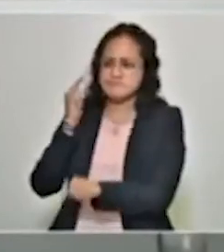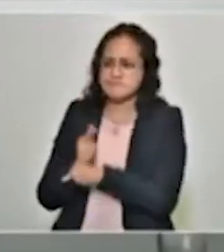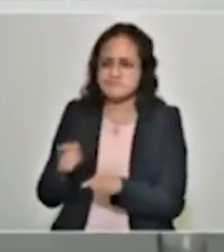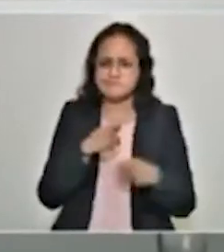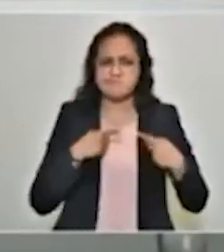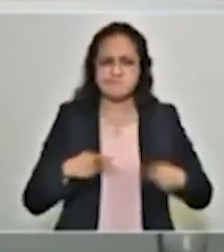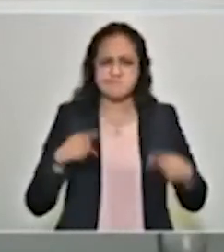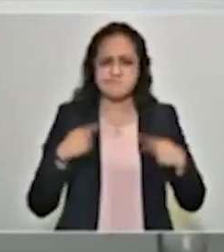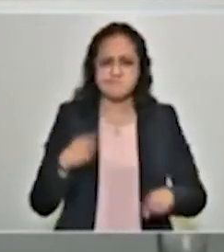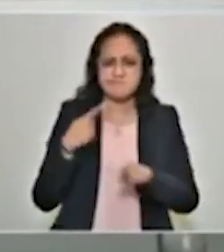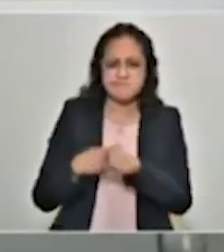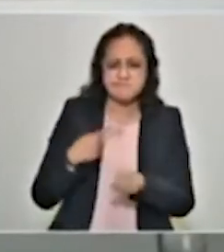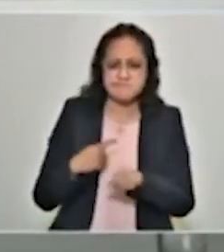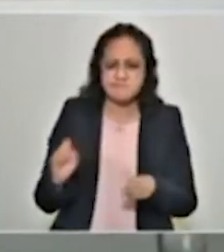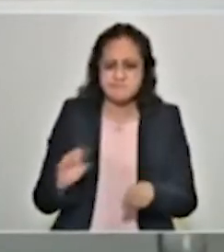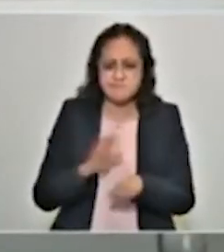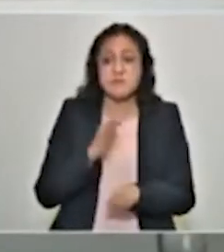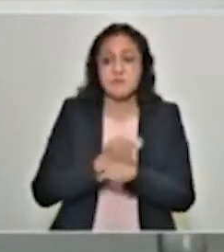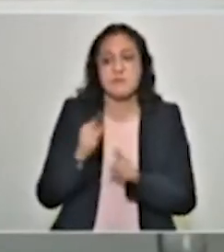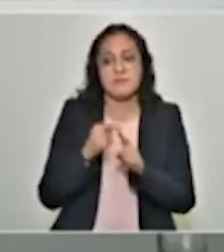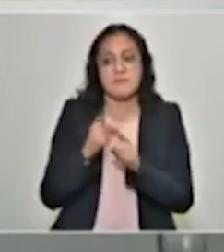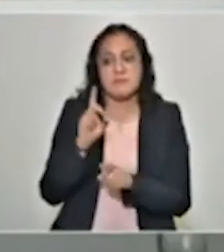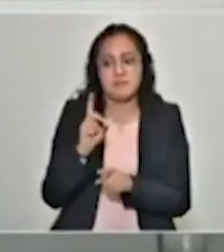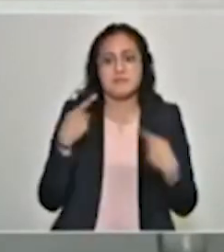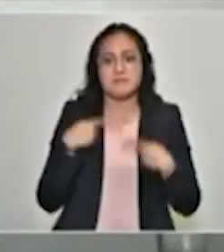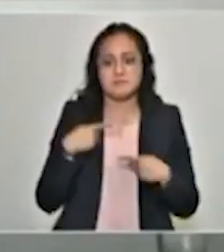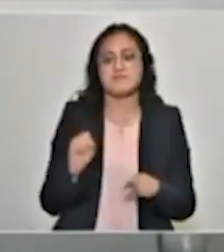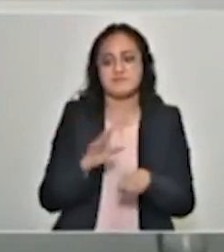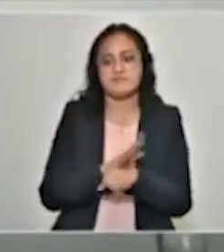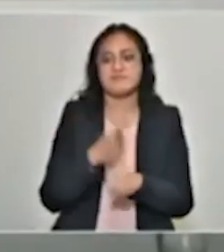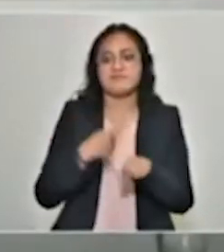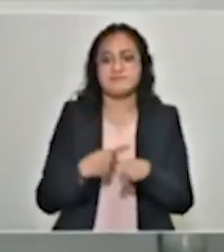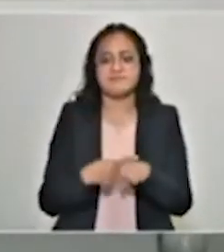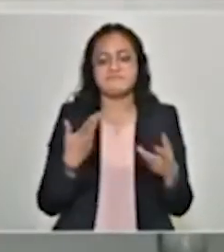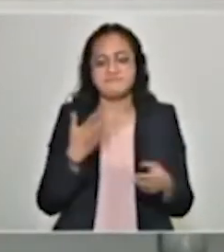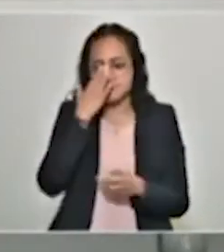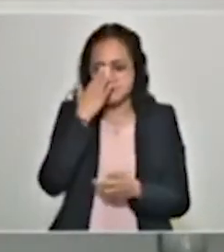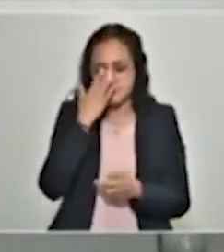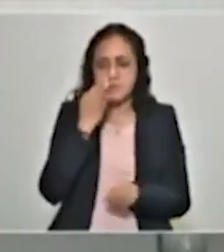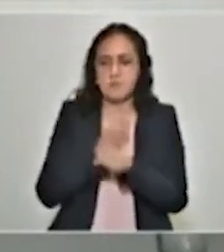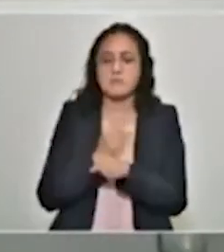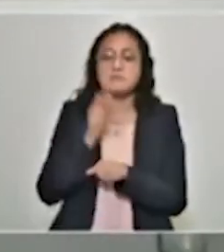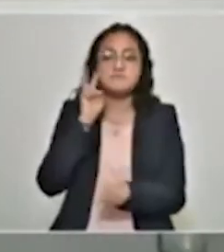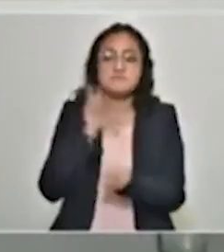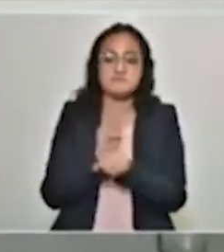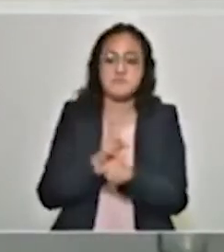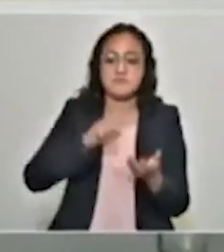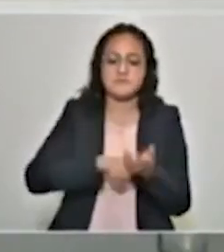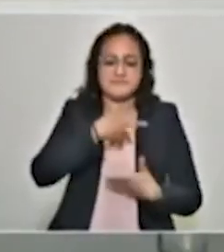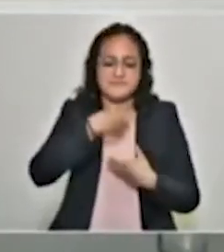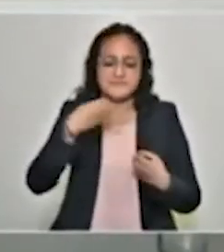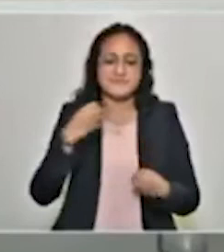positivos. Hasta el momento van más de 30 casos positivos, por lo que vigilancia epidemiológica del